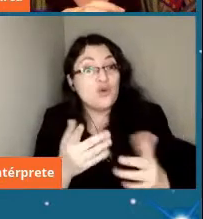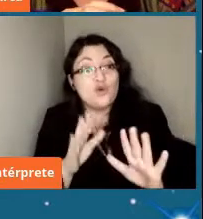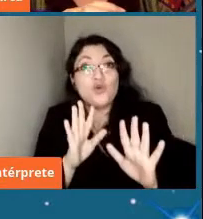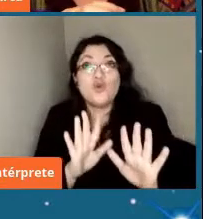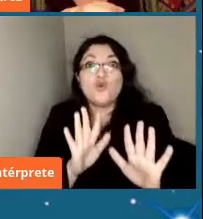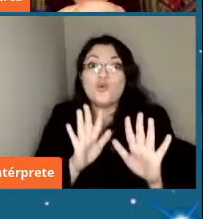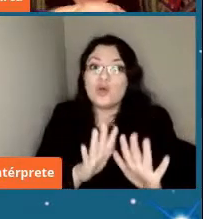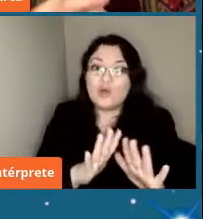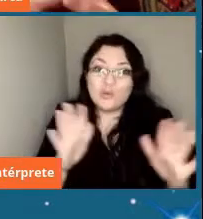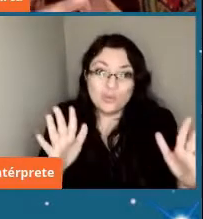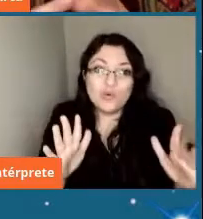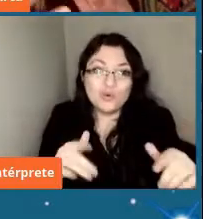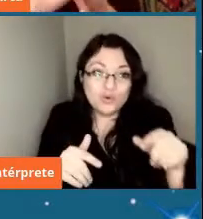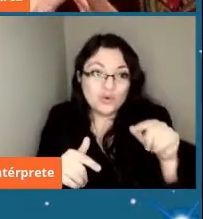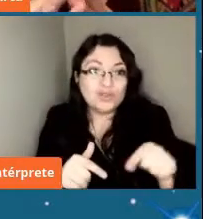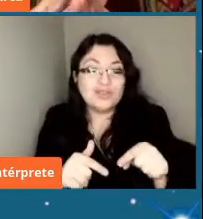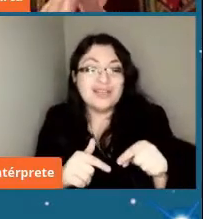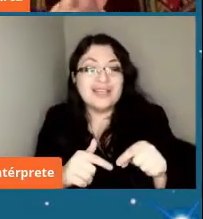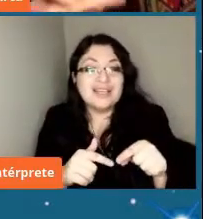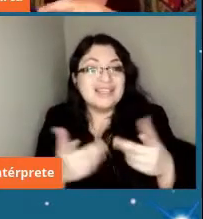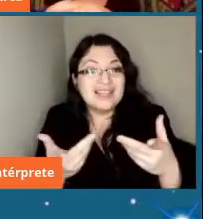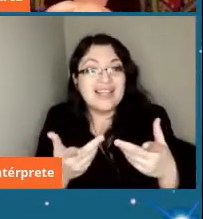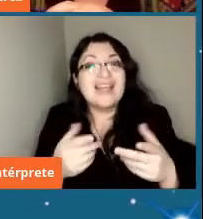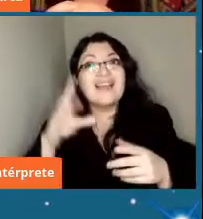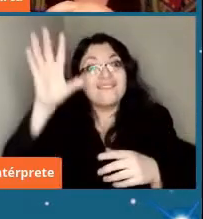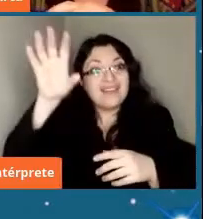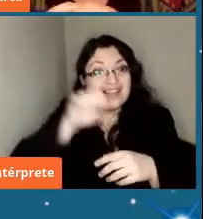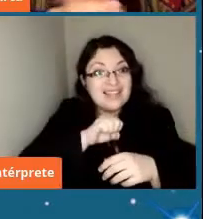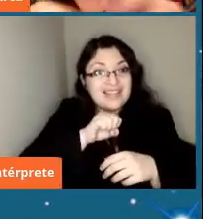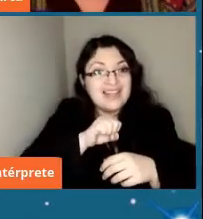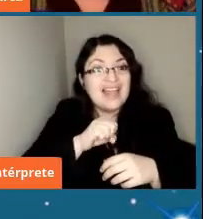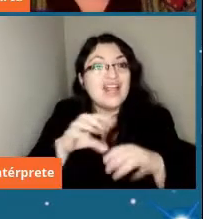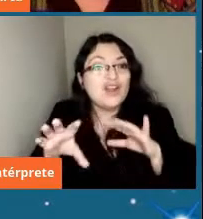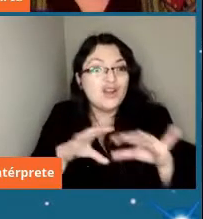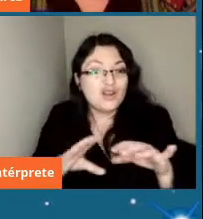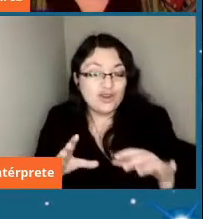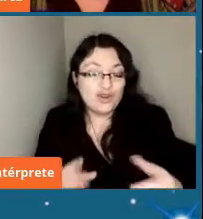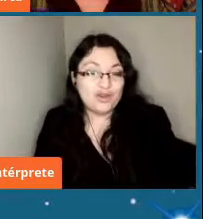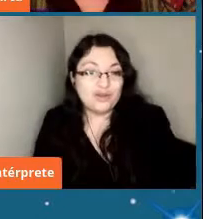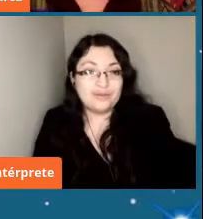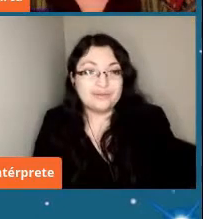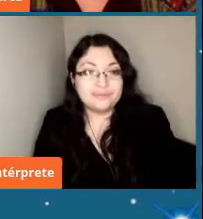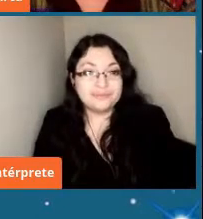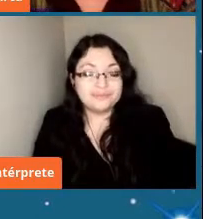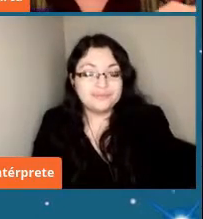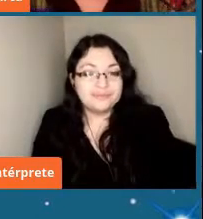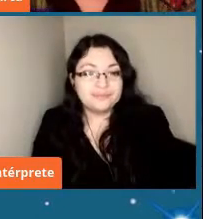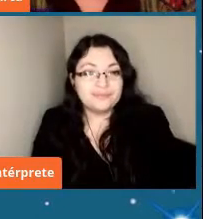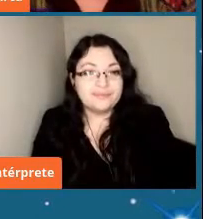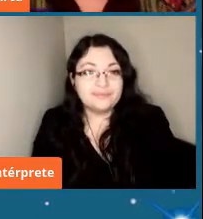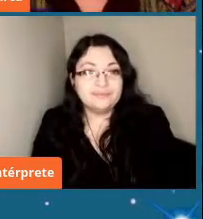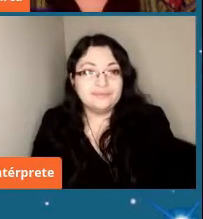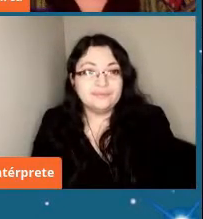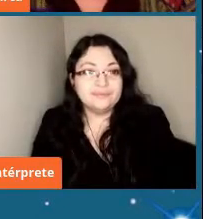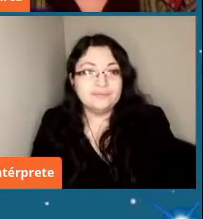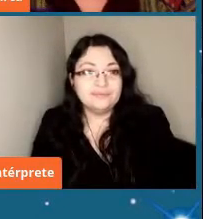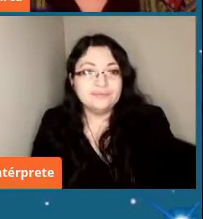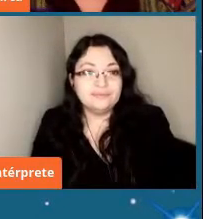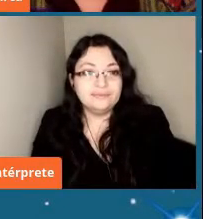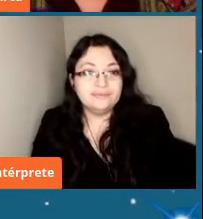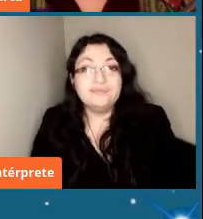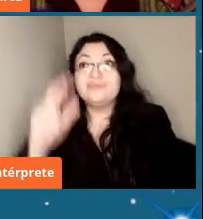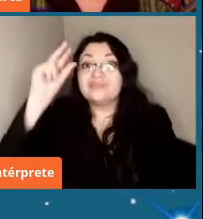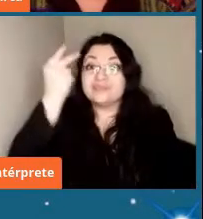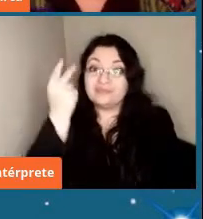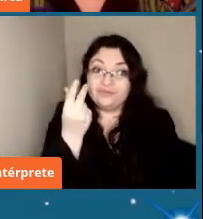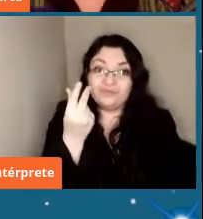Hayabusa 2 que trae material de del asteroide Ryu